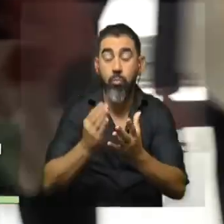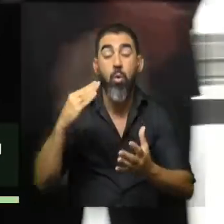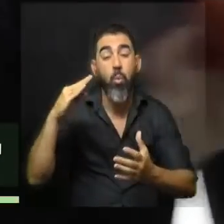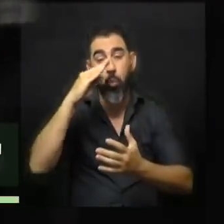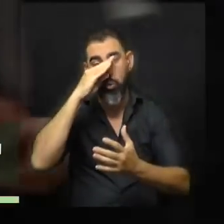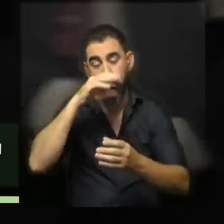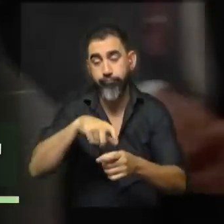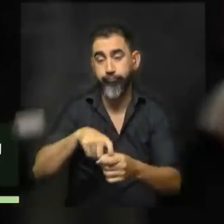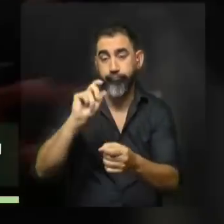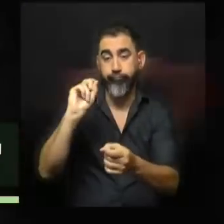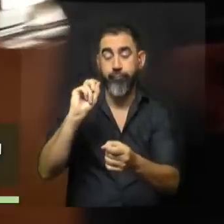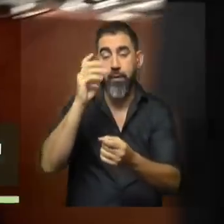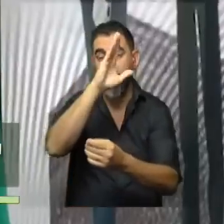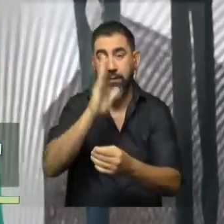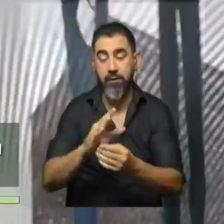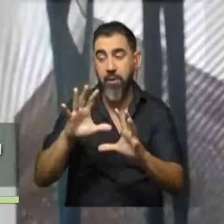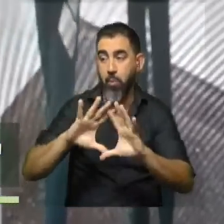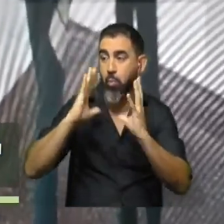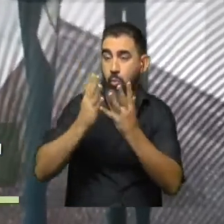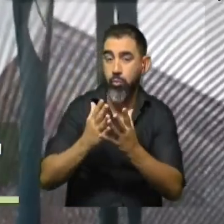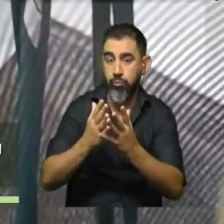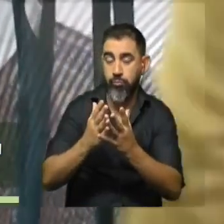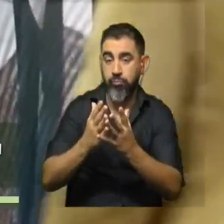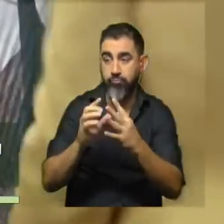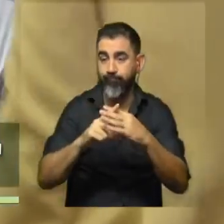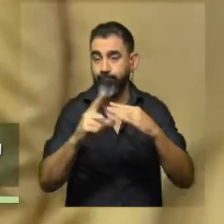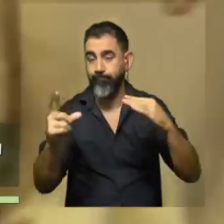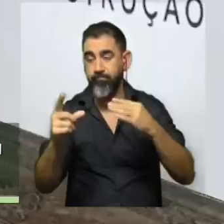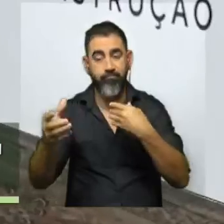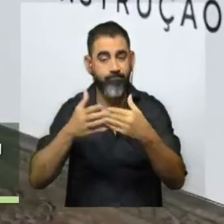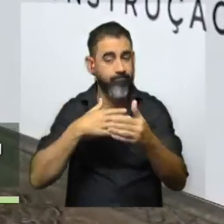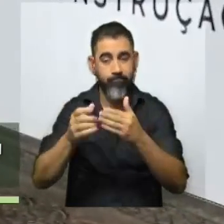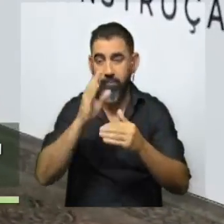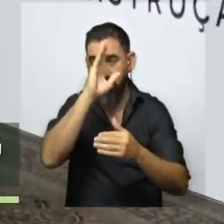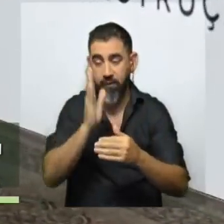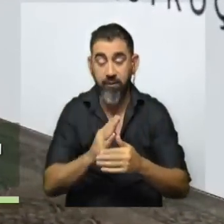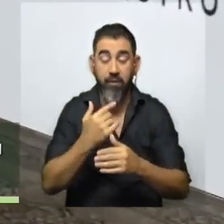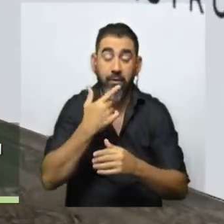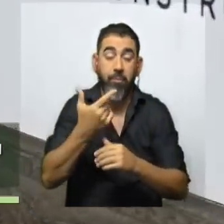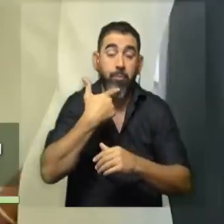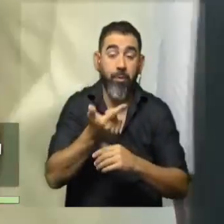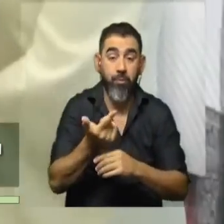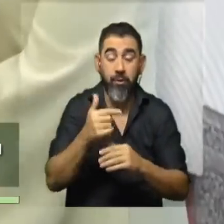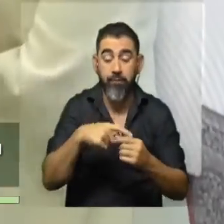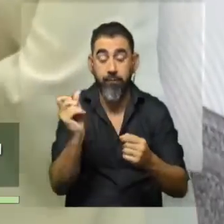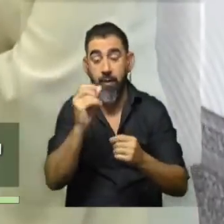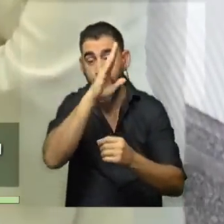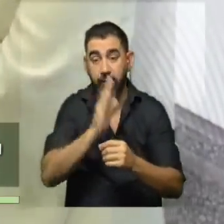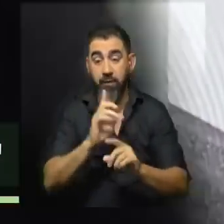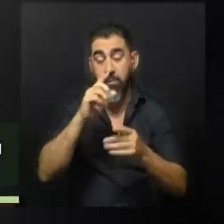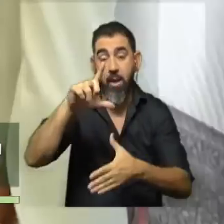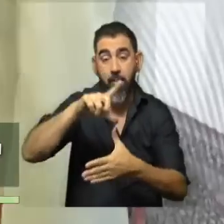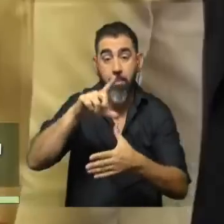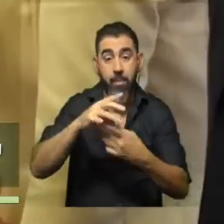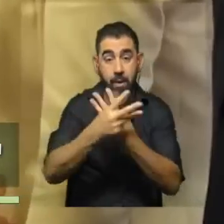sacó a Brasil del mundo y a quien no le importe demasiado Brasil tiene que entender que además, al sacar a Brasil, sacó a toda América